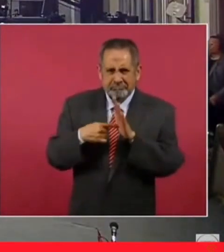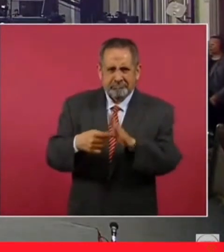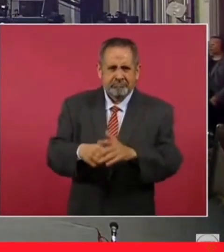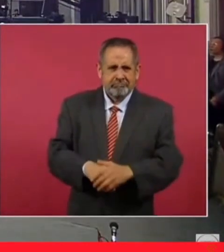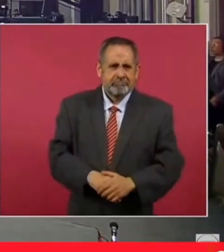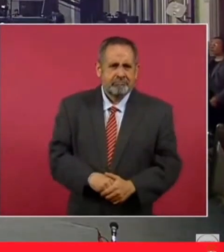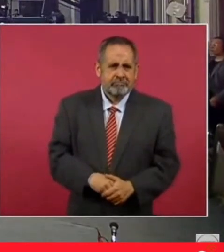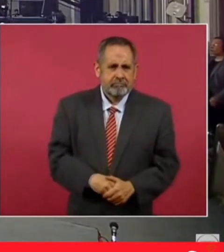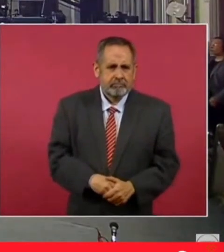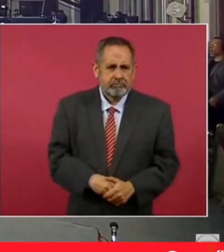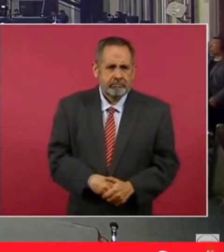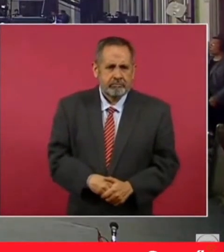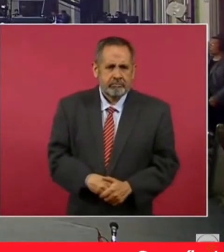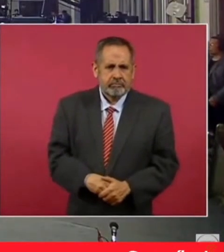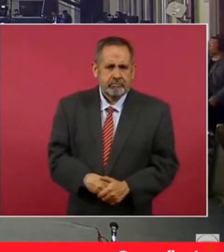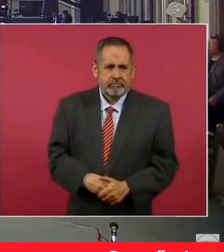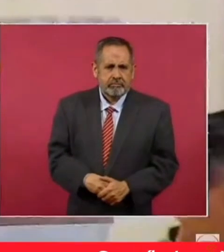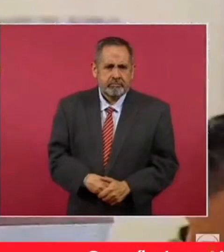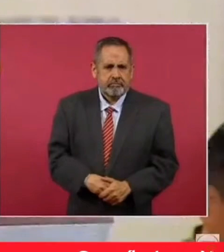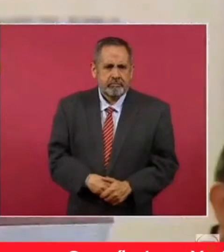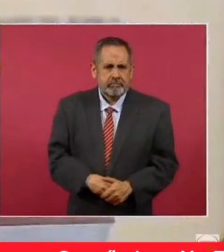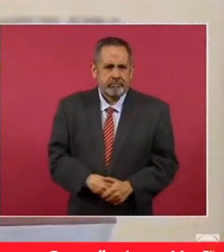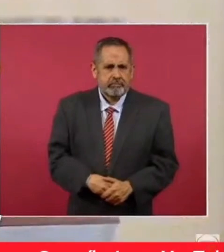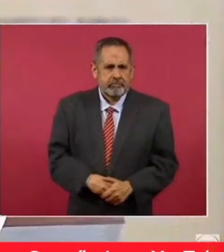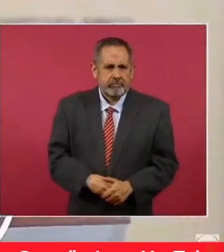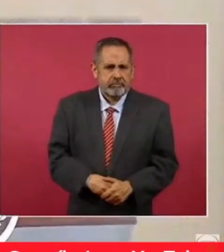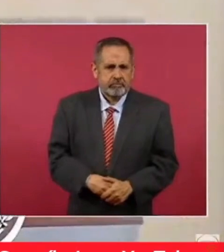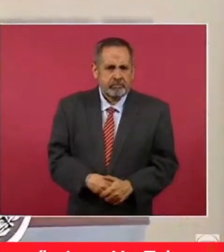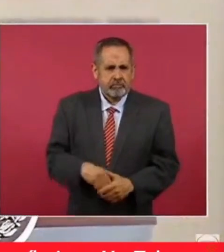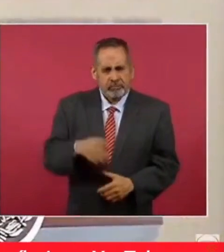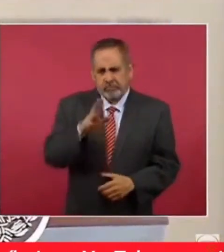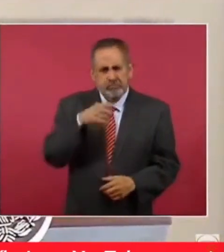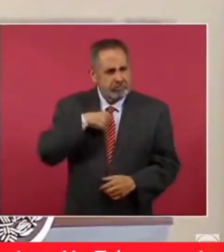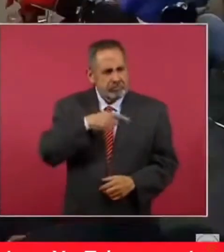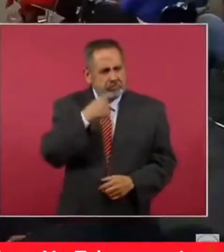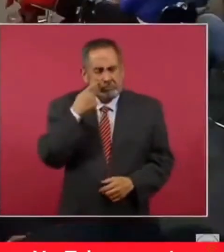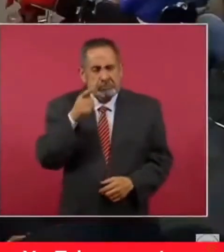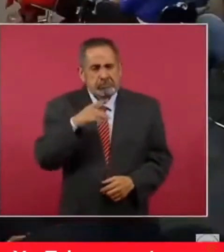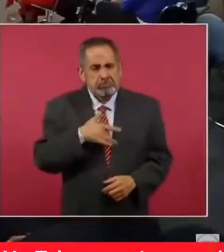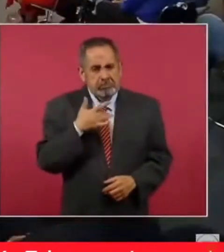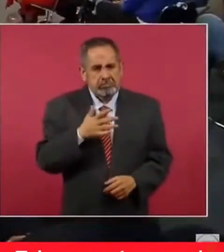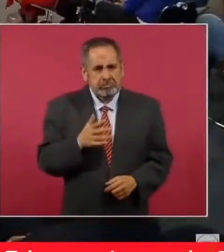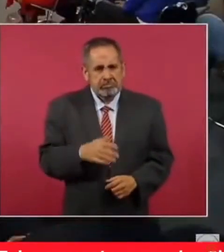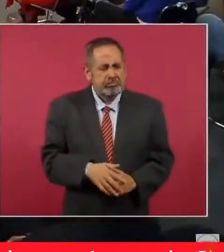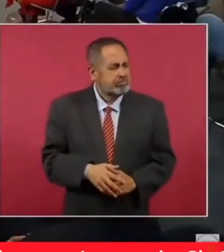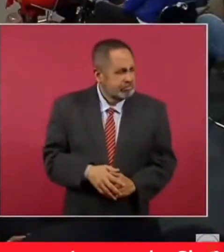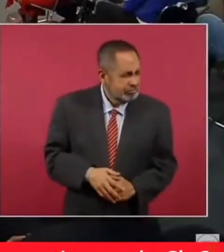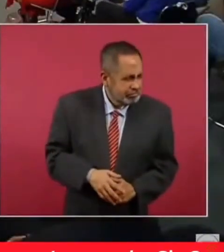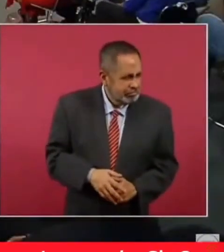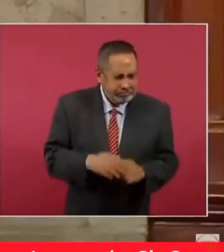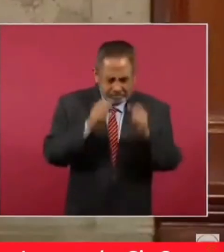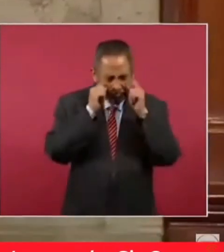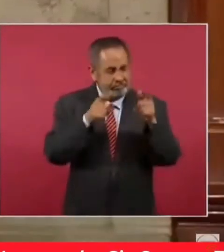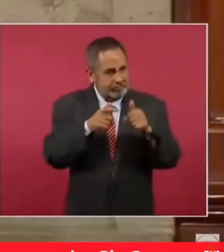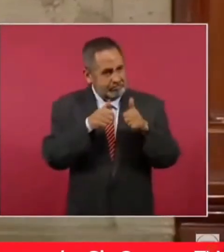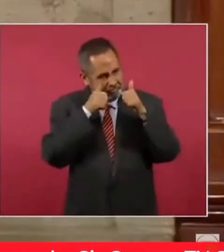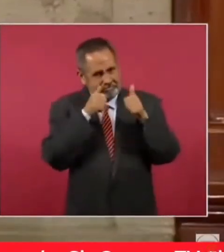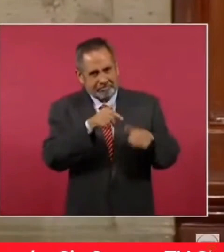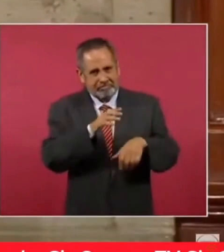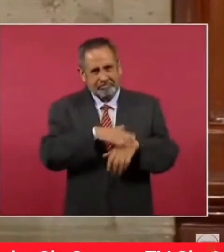¿Ah, sí? Ah, yo no lo aunque ahora fue que me llamó más la atención.